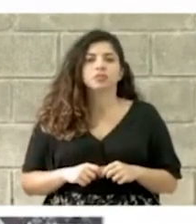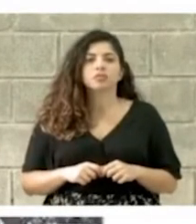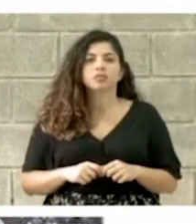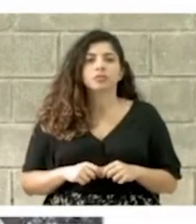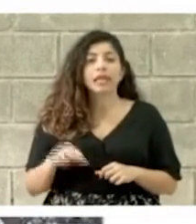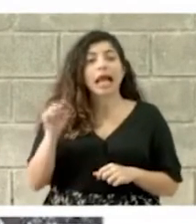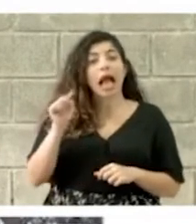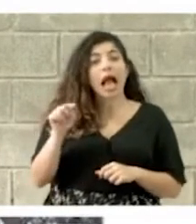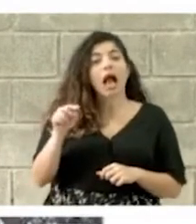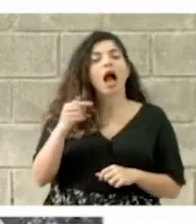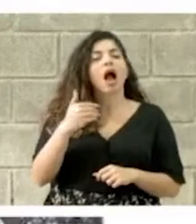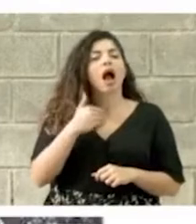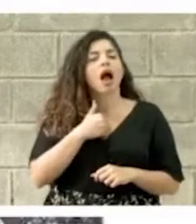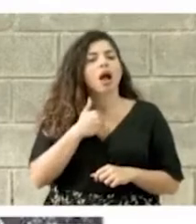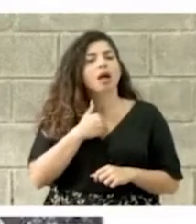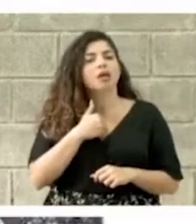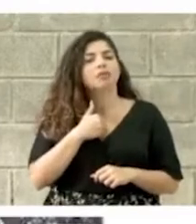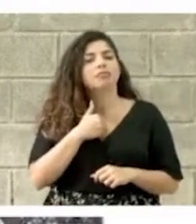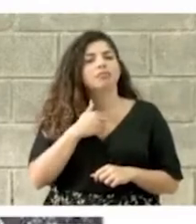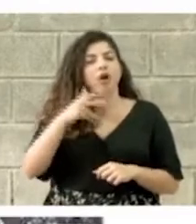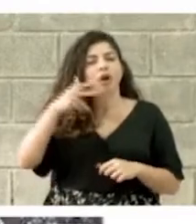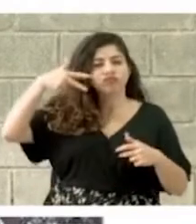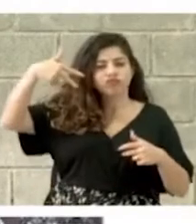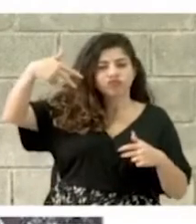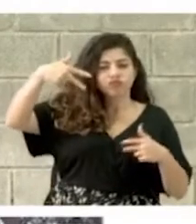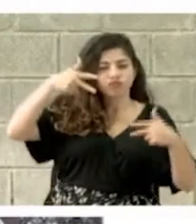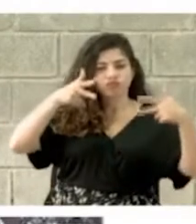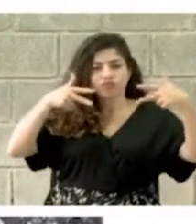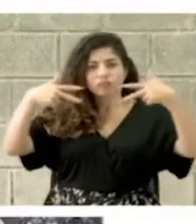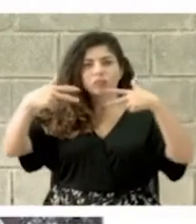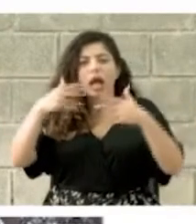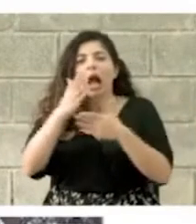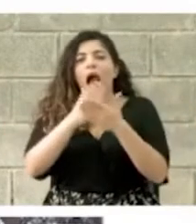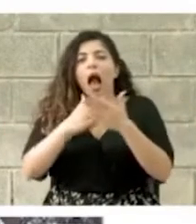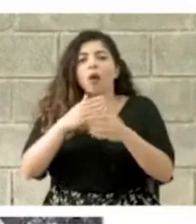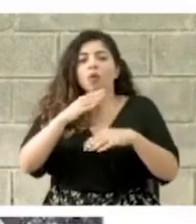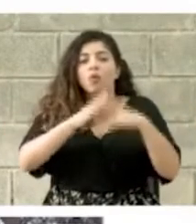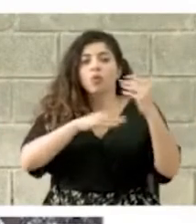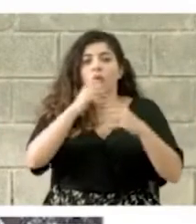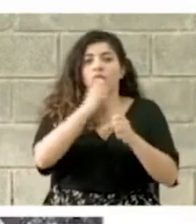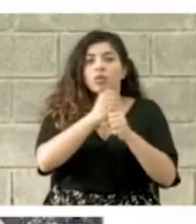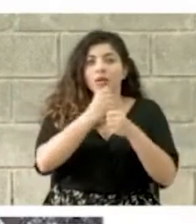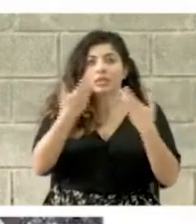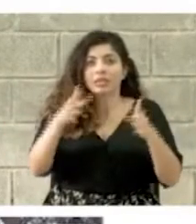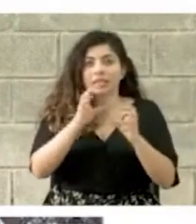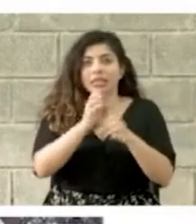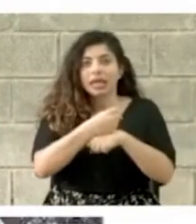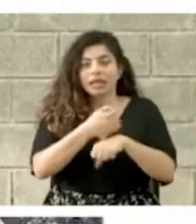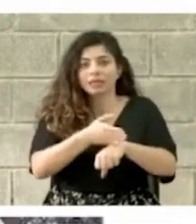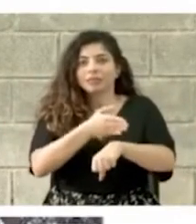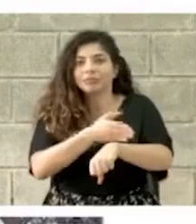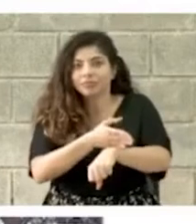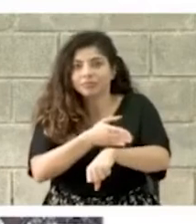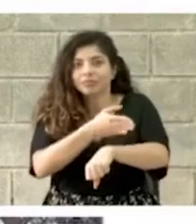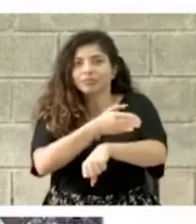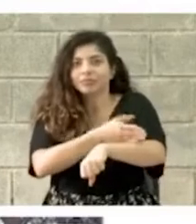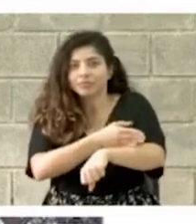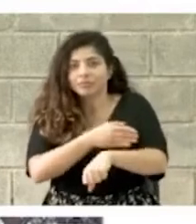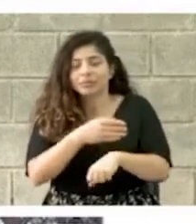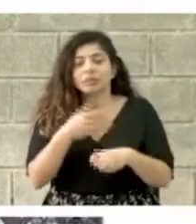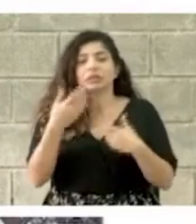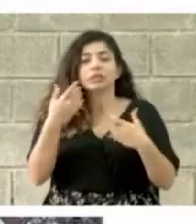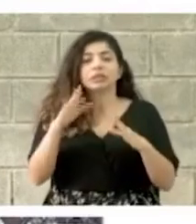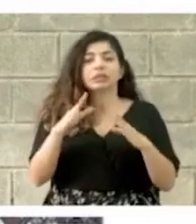Y aquí hay unas tomas de algún adelanto de trabajos que se han hecho. Se han